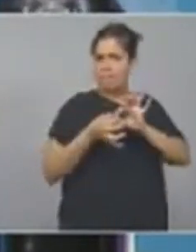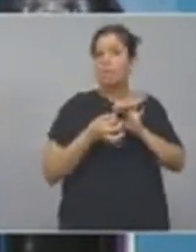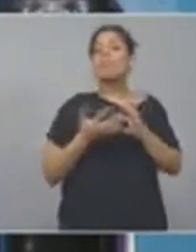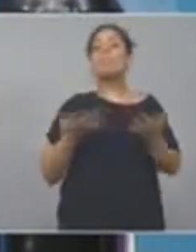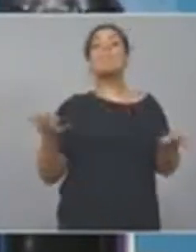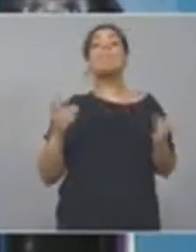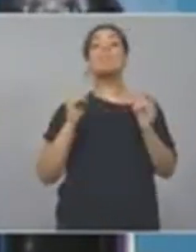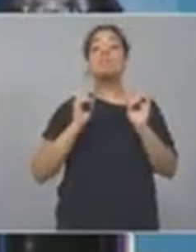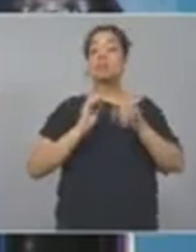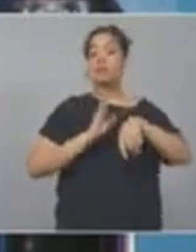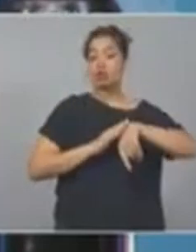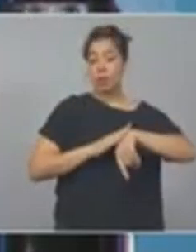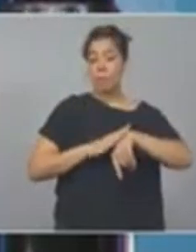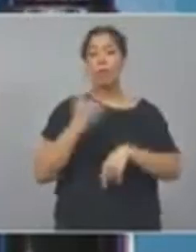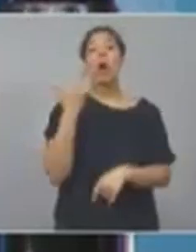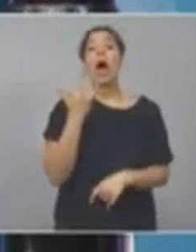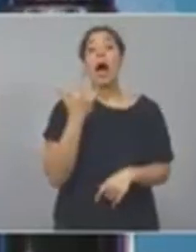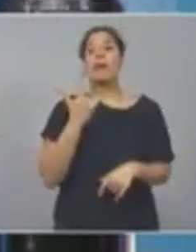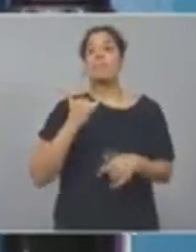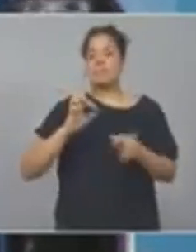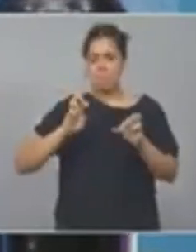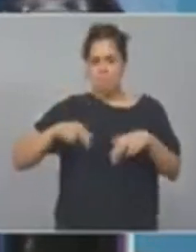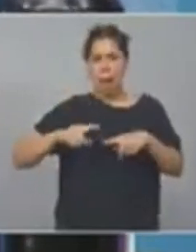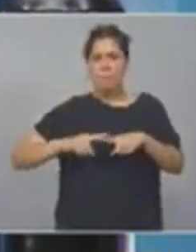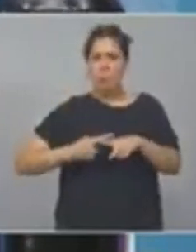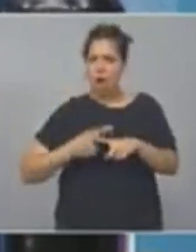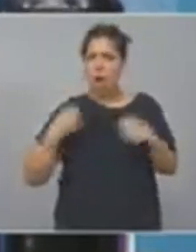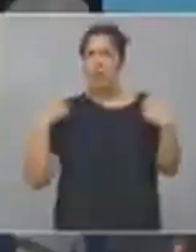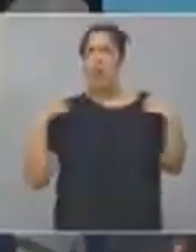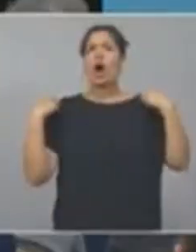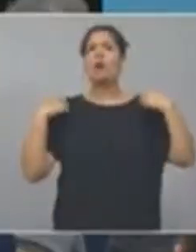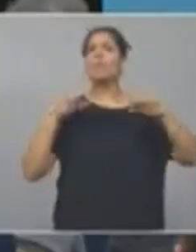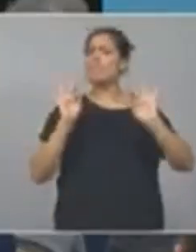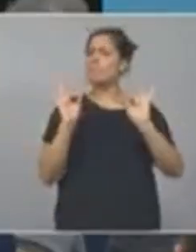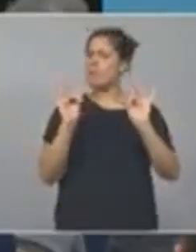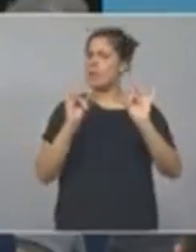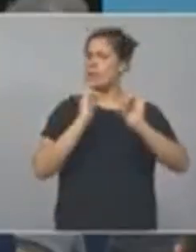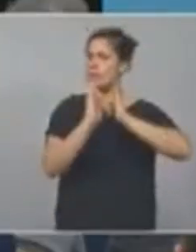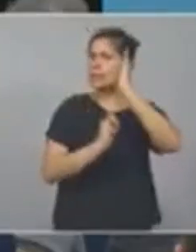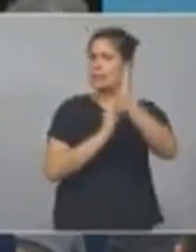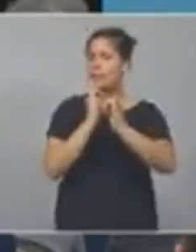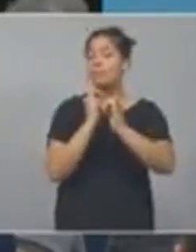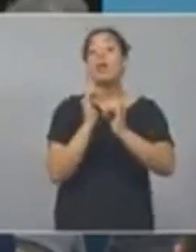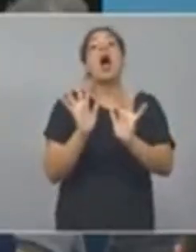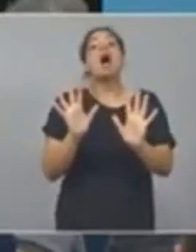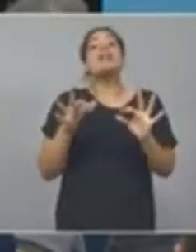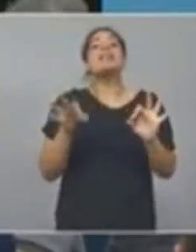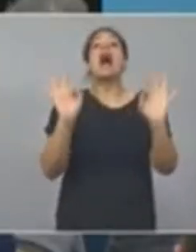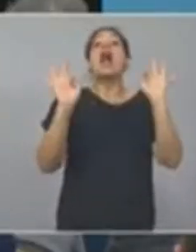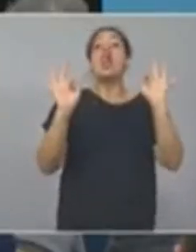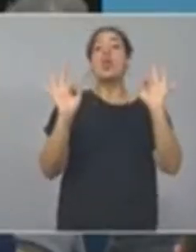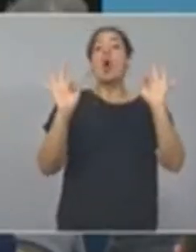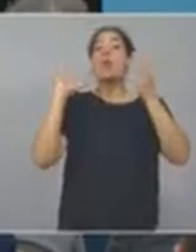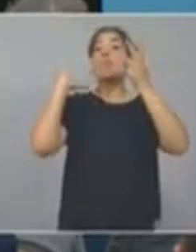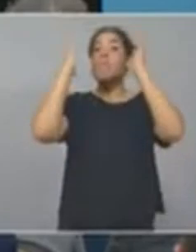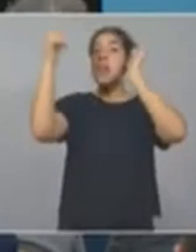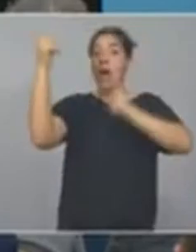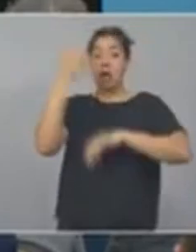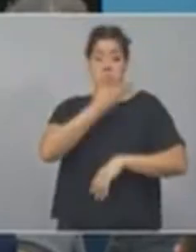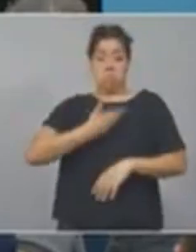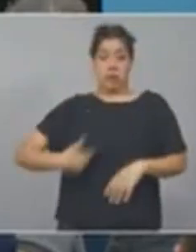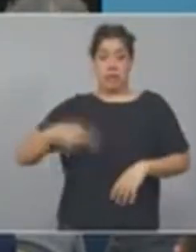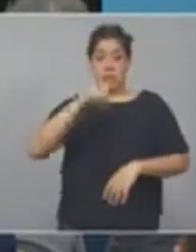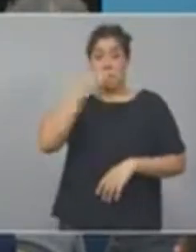política difícil de describir si no fuera porque el propio presidente de la Nación la anunció, que es la de